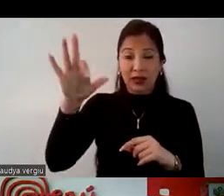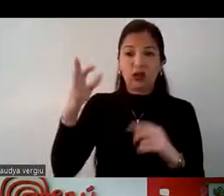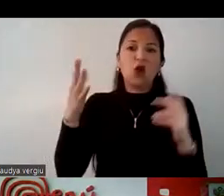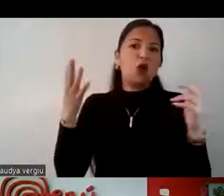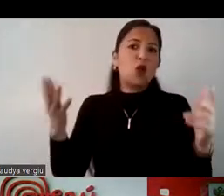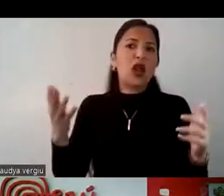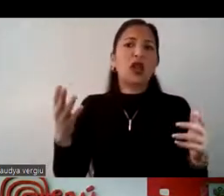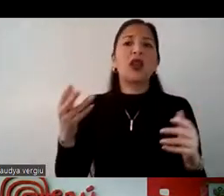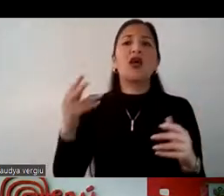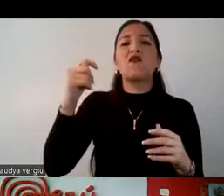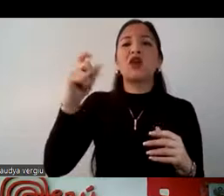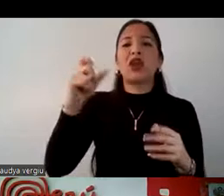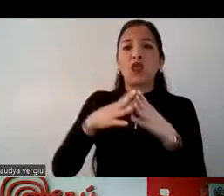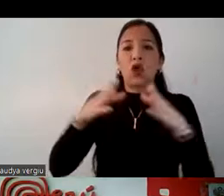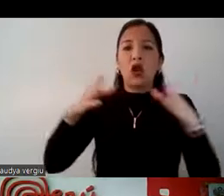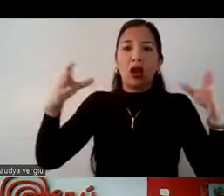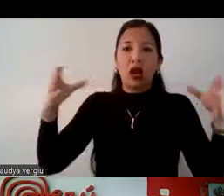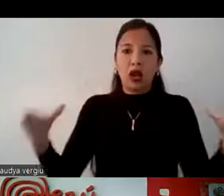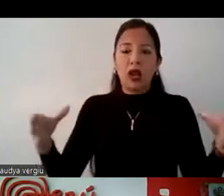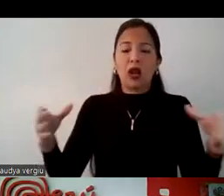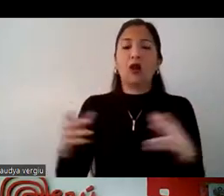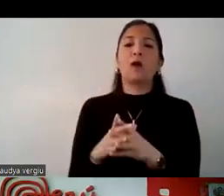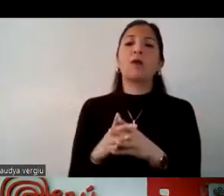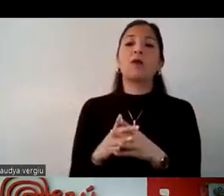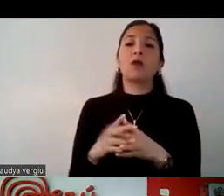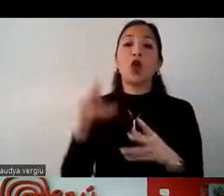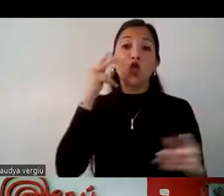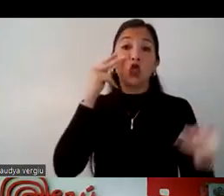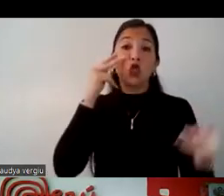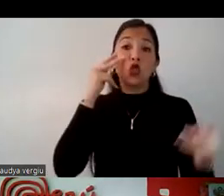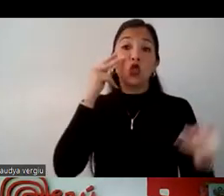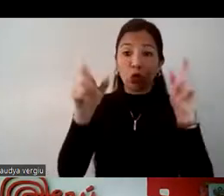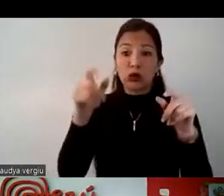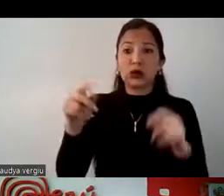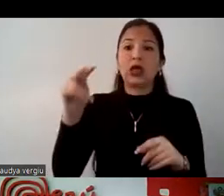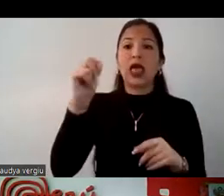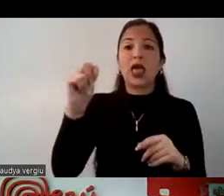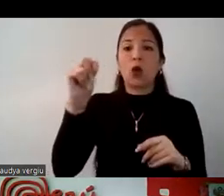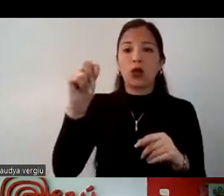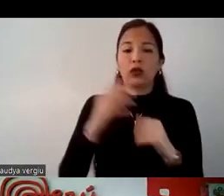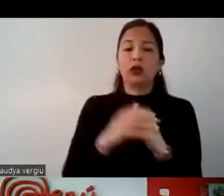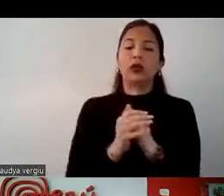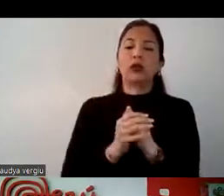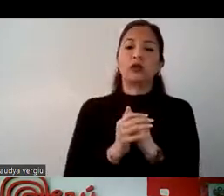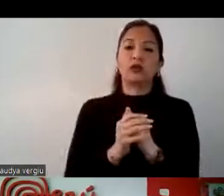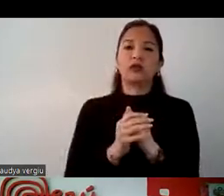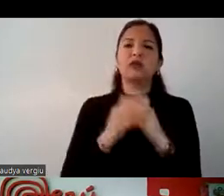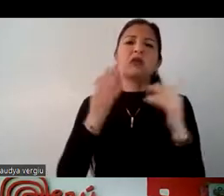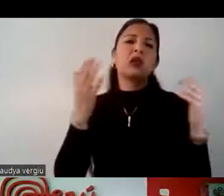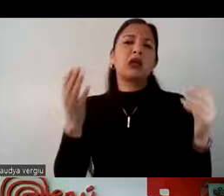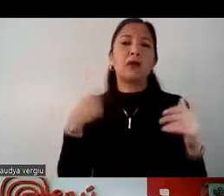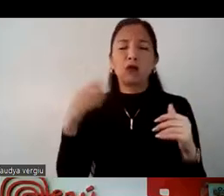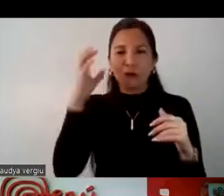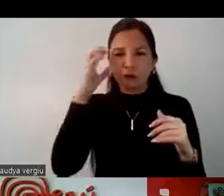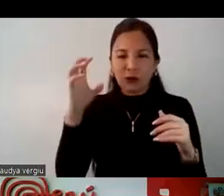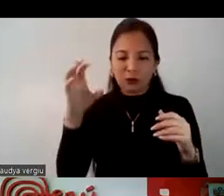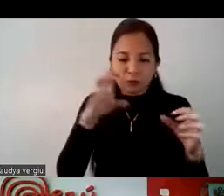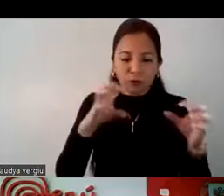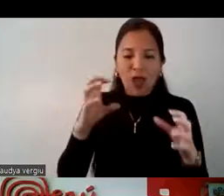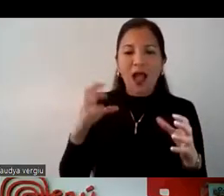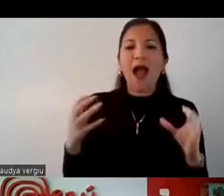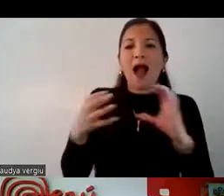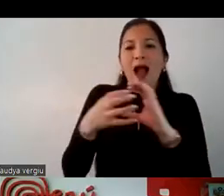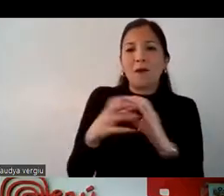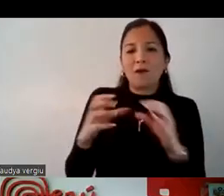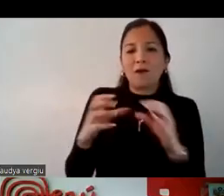feriados largos que va a gozar el turista ecuatoriano, para que ustedes puedan, digamos, ¿no? Hacer sus promociones, sus campañas